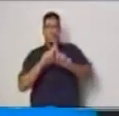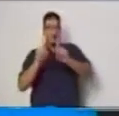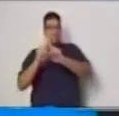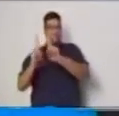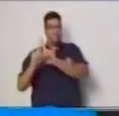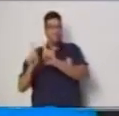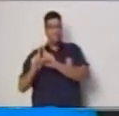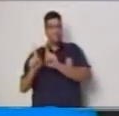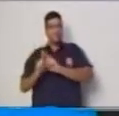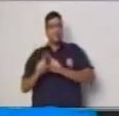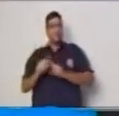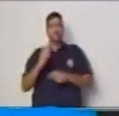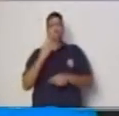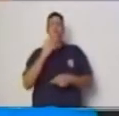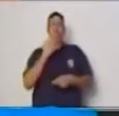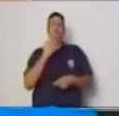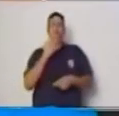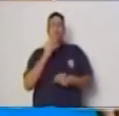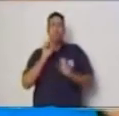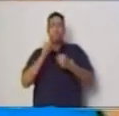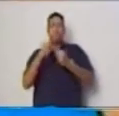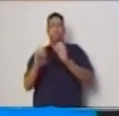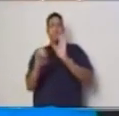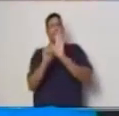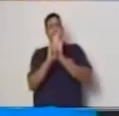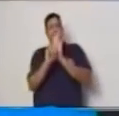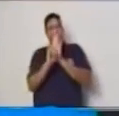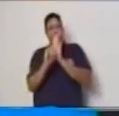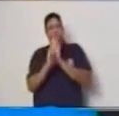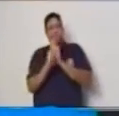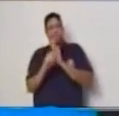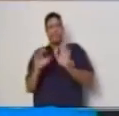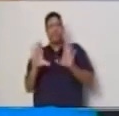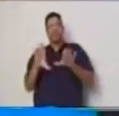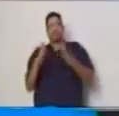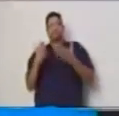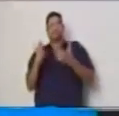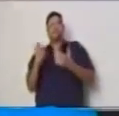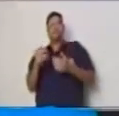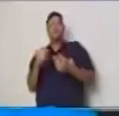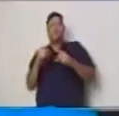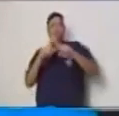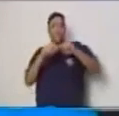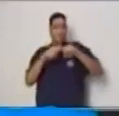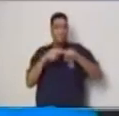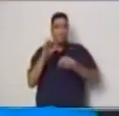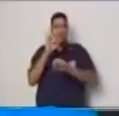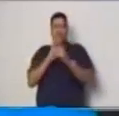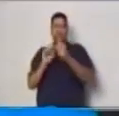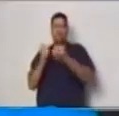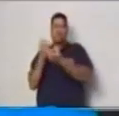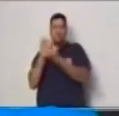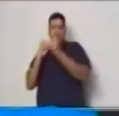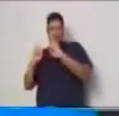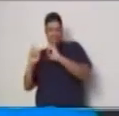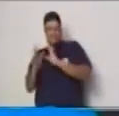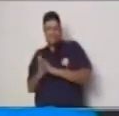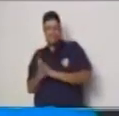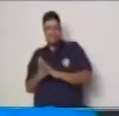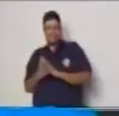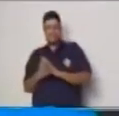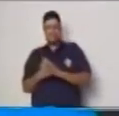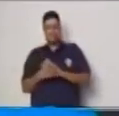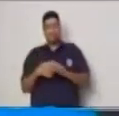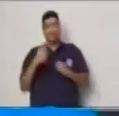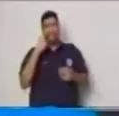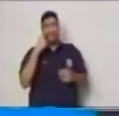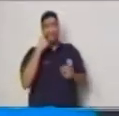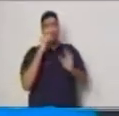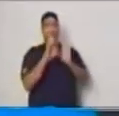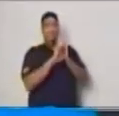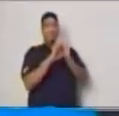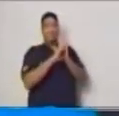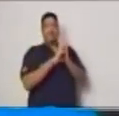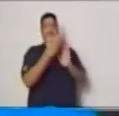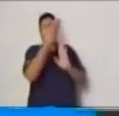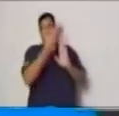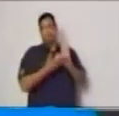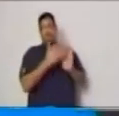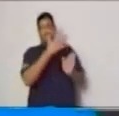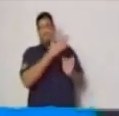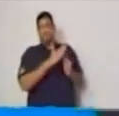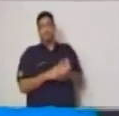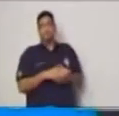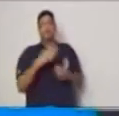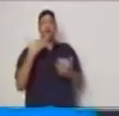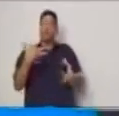la variable dependiente y la variable independiente veamos el ejemplo en el que ya